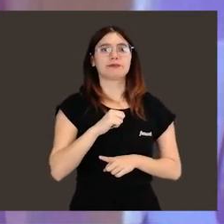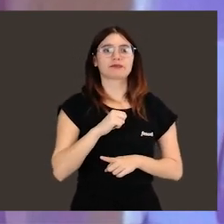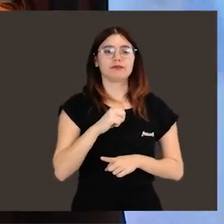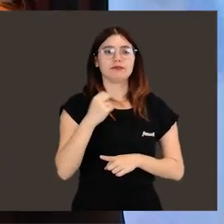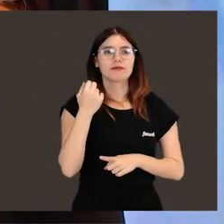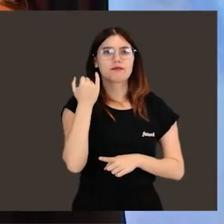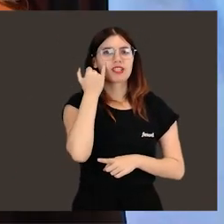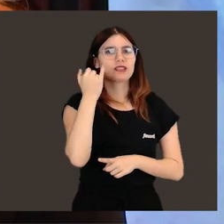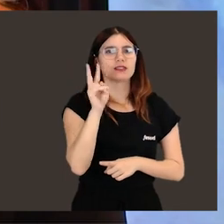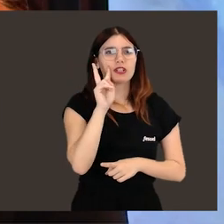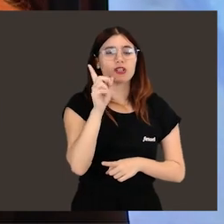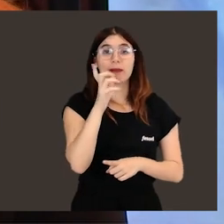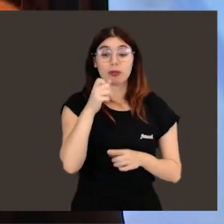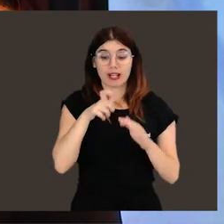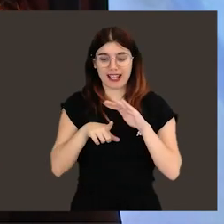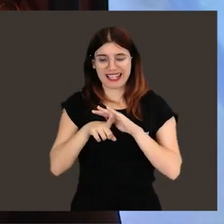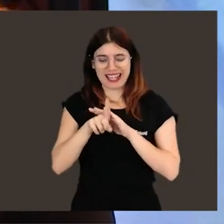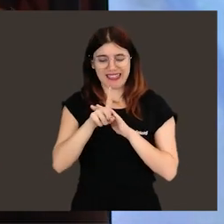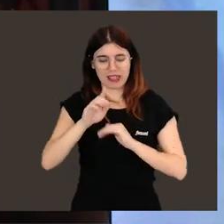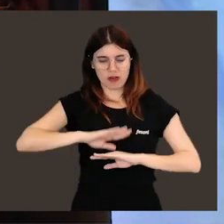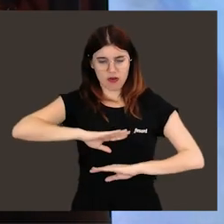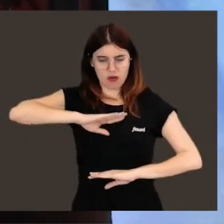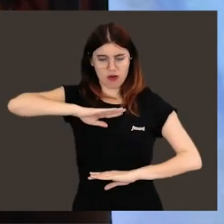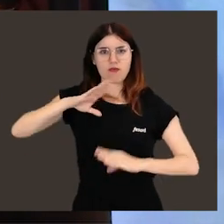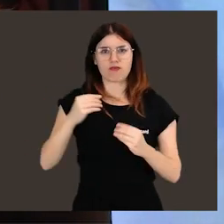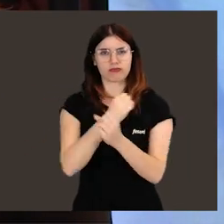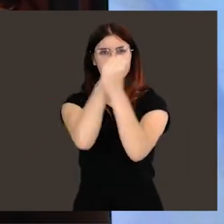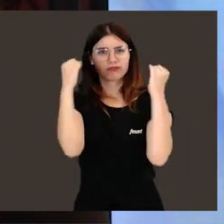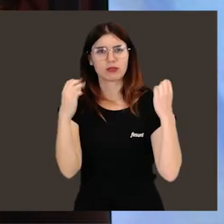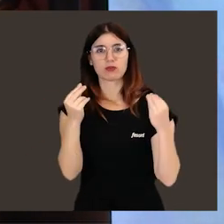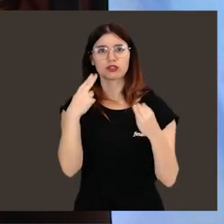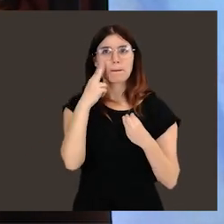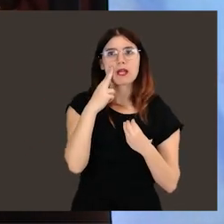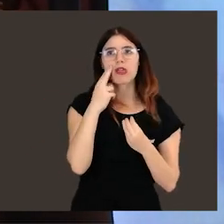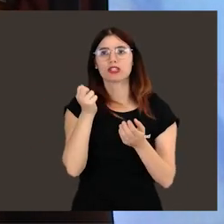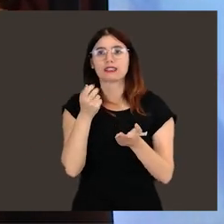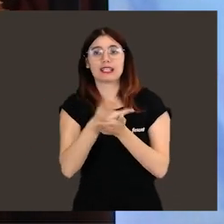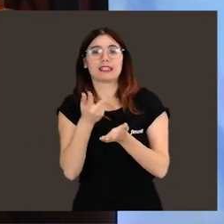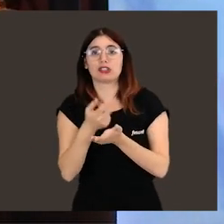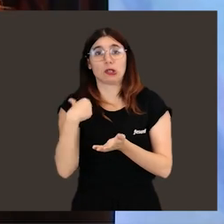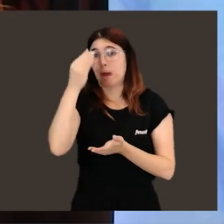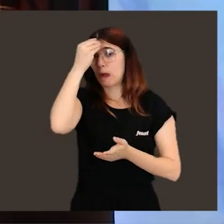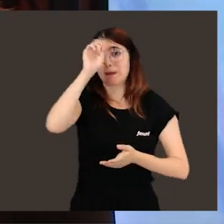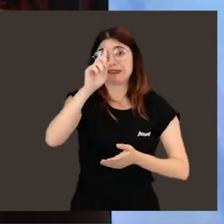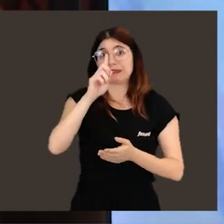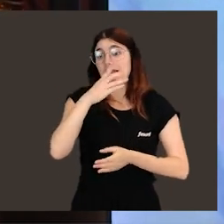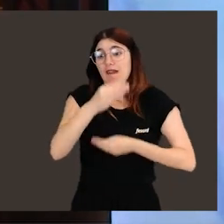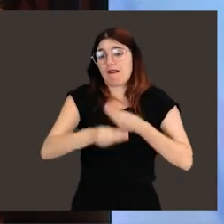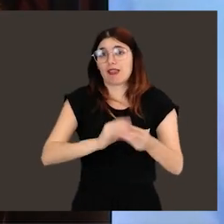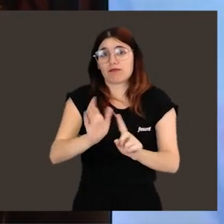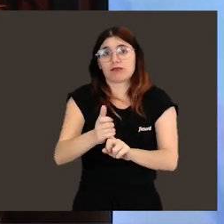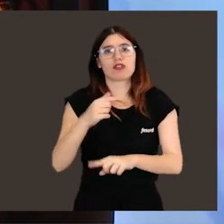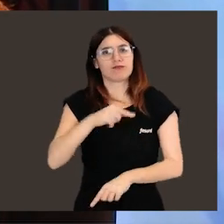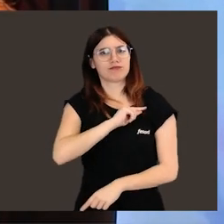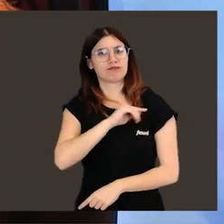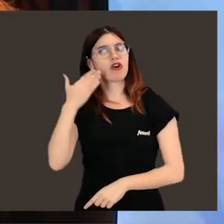personal lo que la gente no ve he crecido he crecido muchísimo. He superado muchos miedos y muchos retos a los que jamás